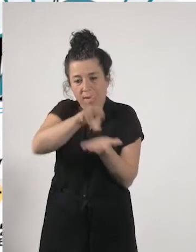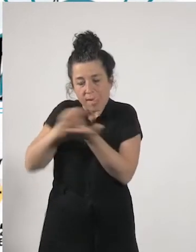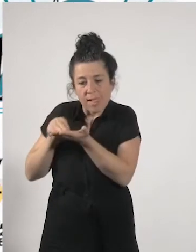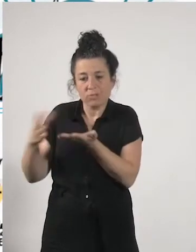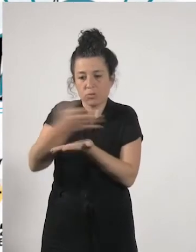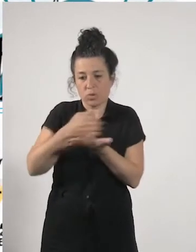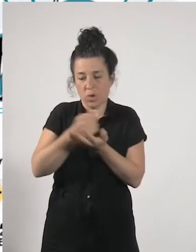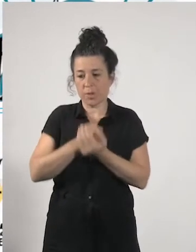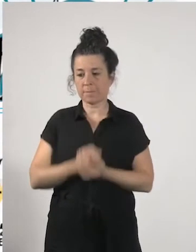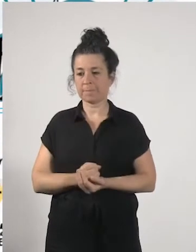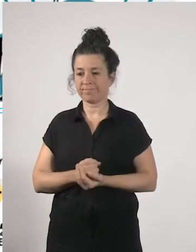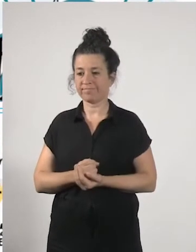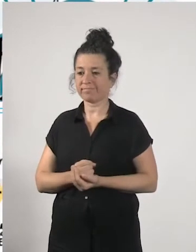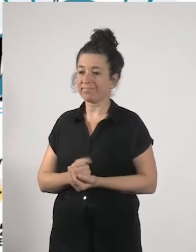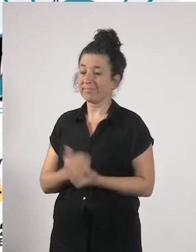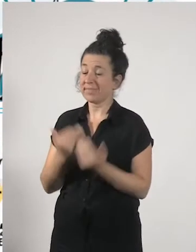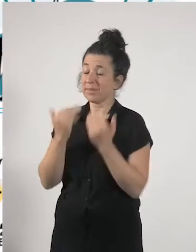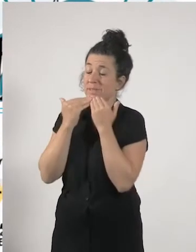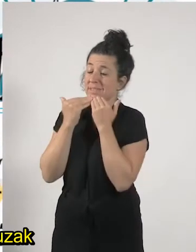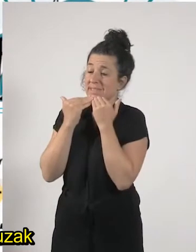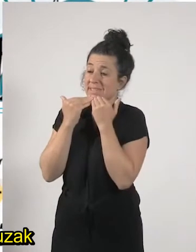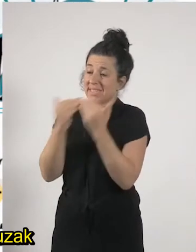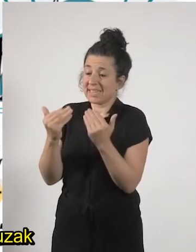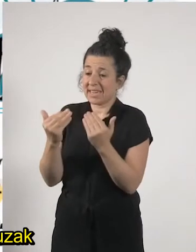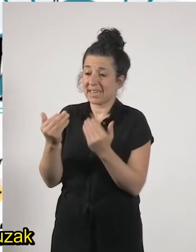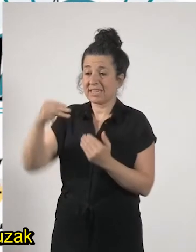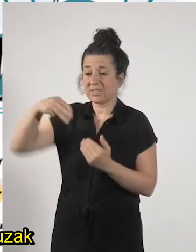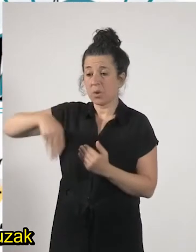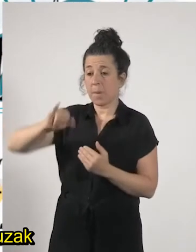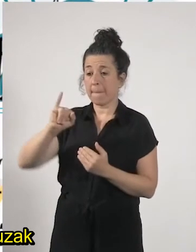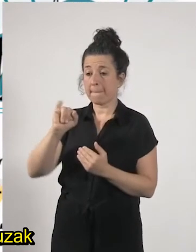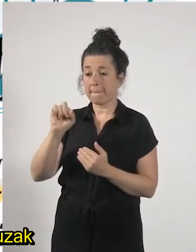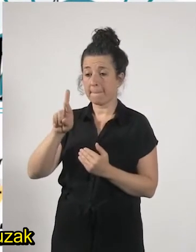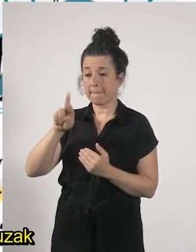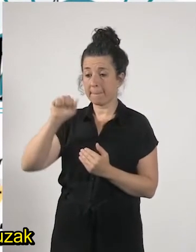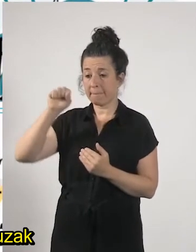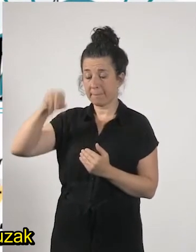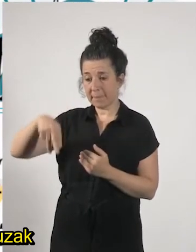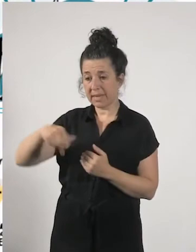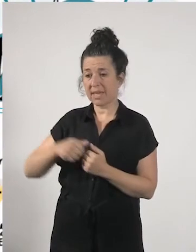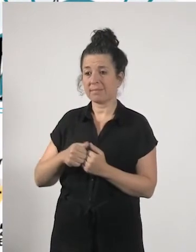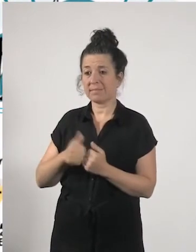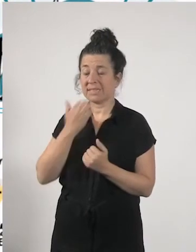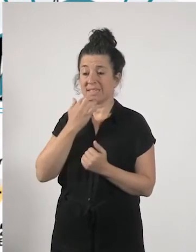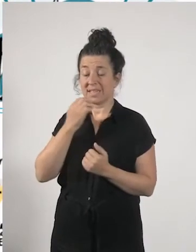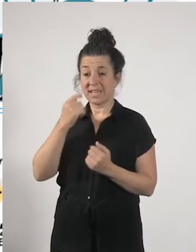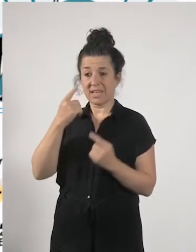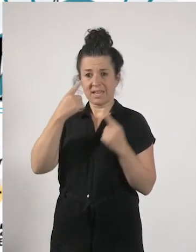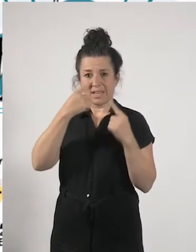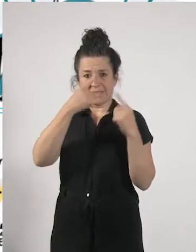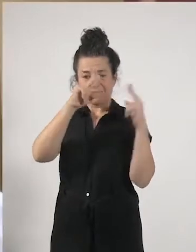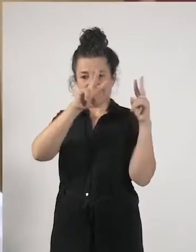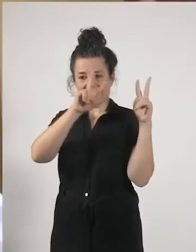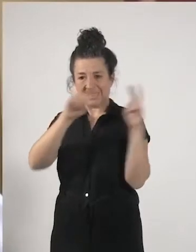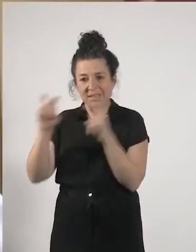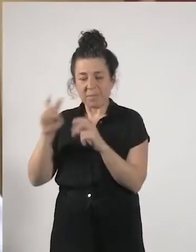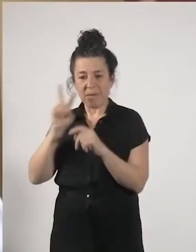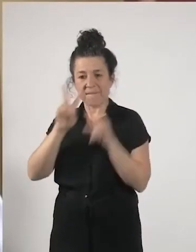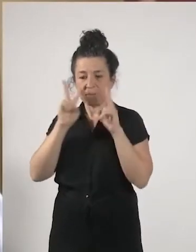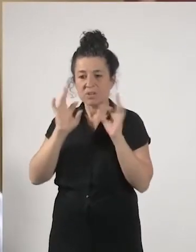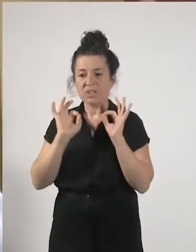Pues eskerrik asko Mirian egíasan oleikusten direnean gauzak beste